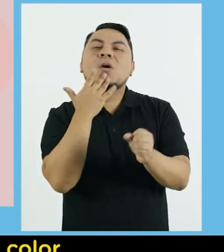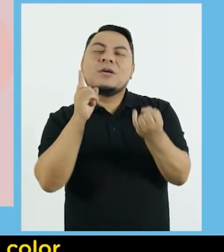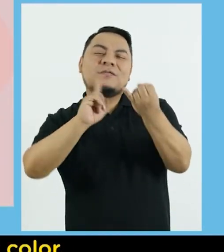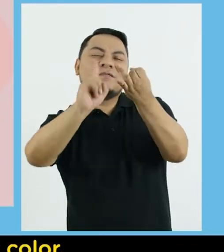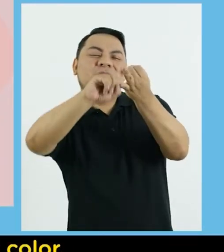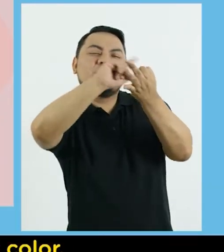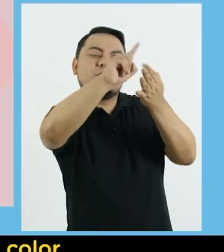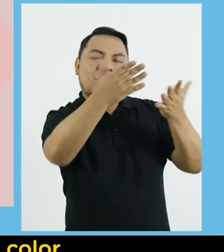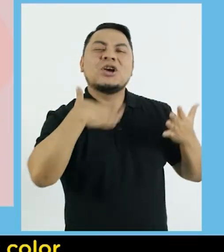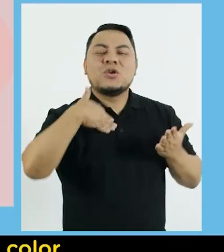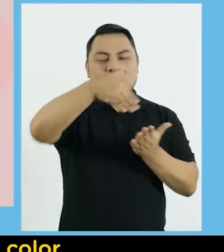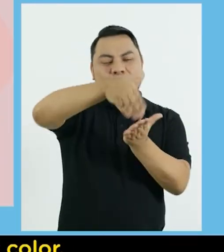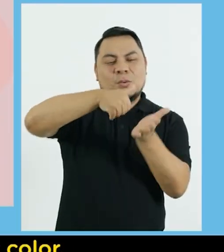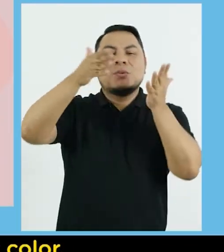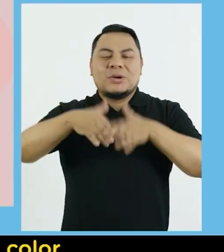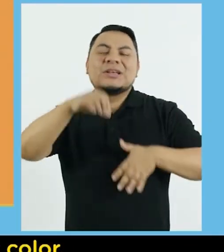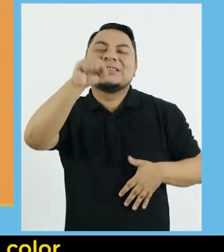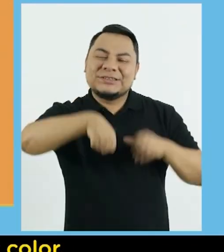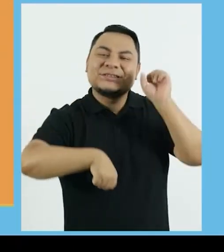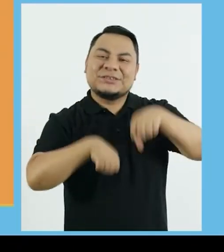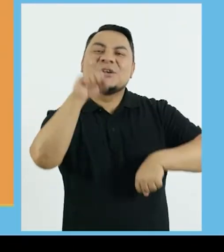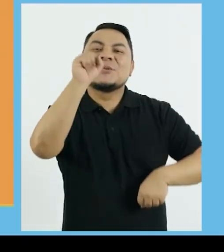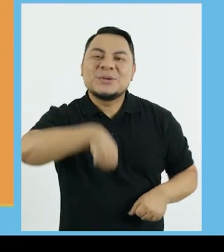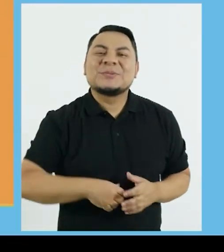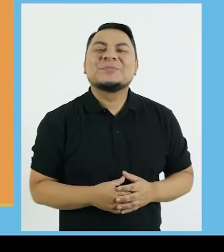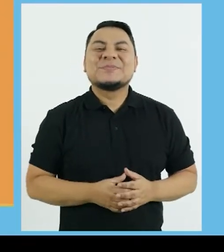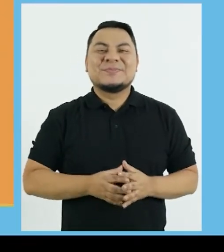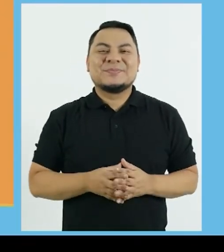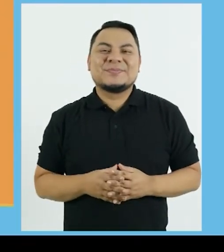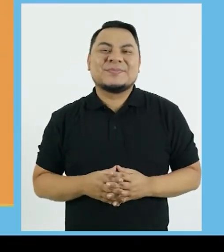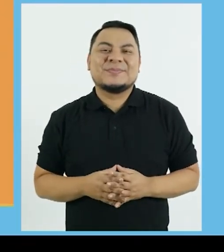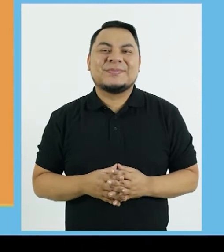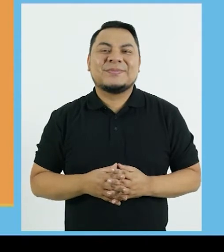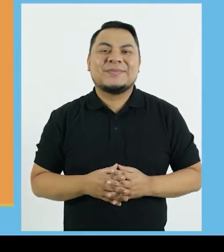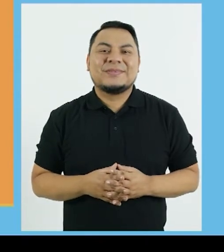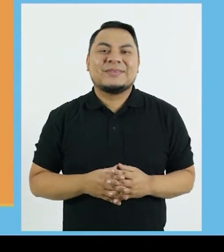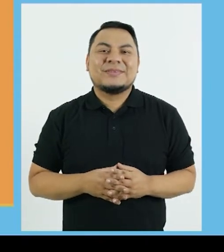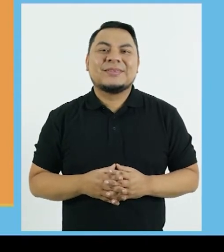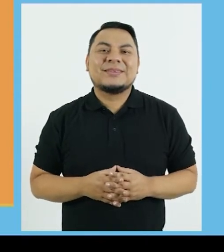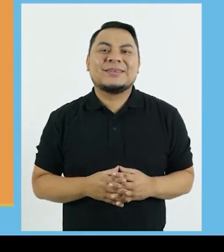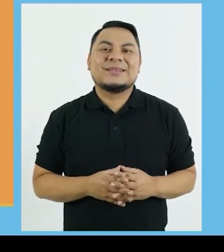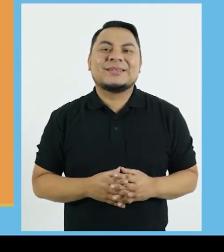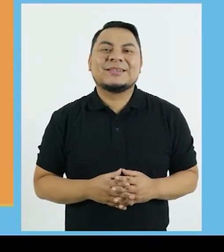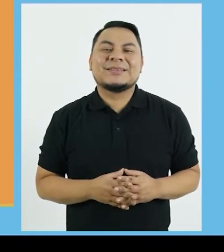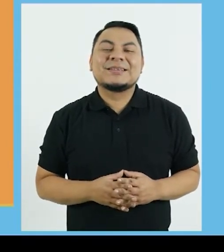ellas pinto cosas siempre llenas de color Soy artista Sí señor